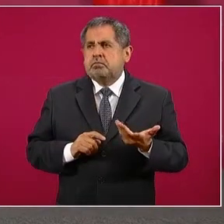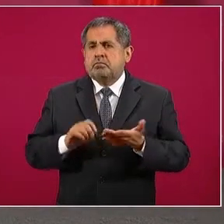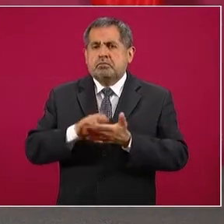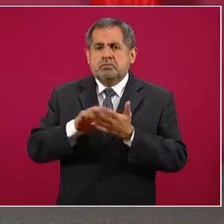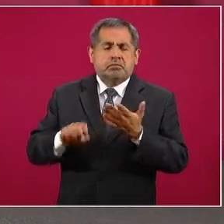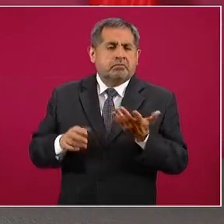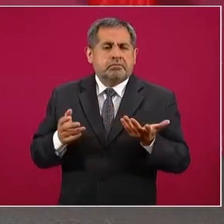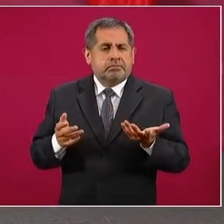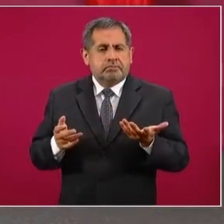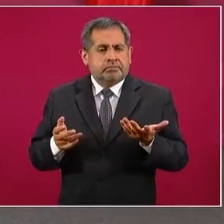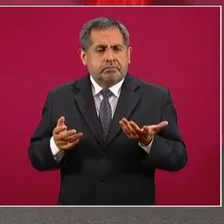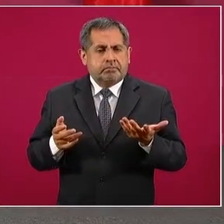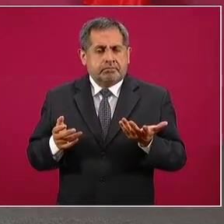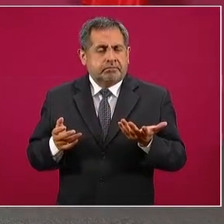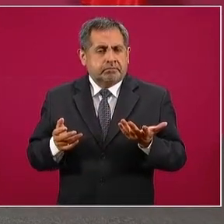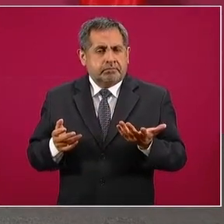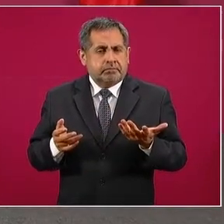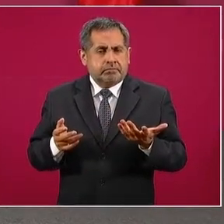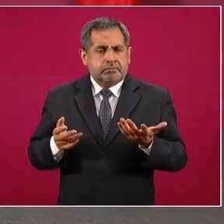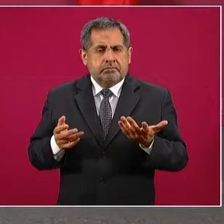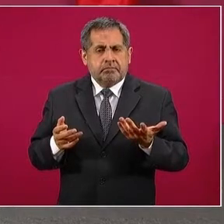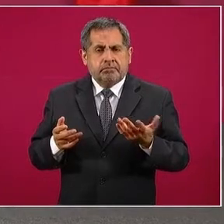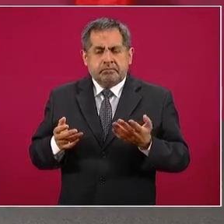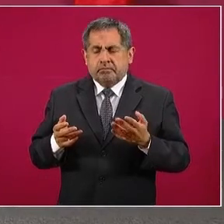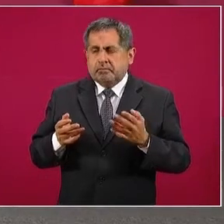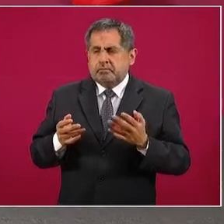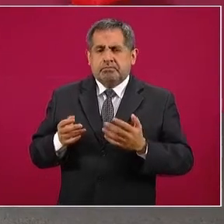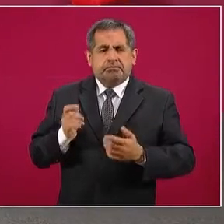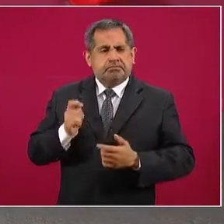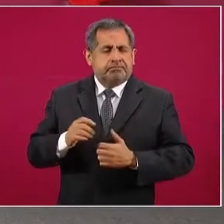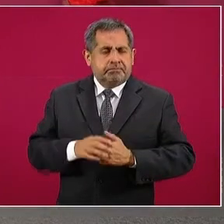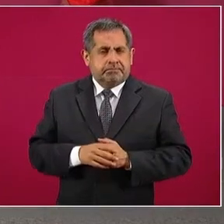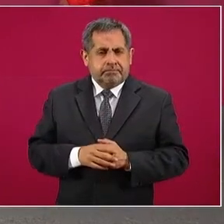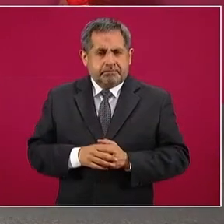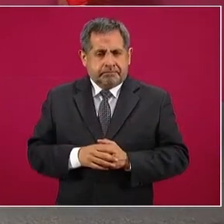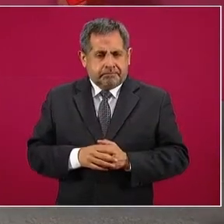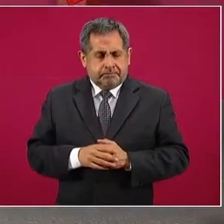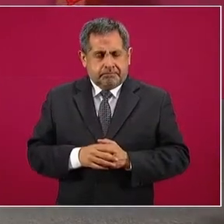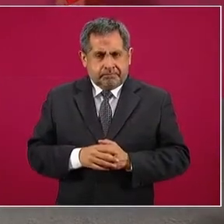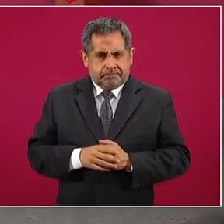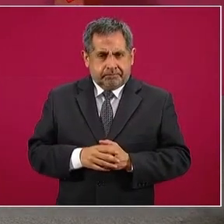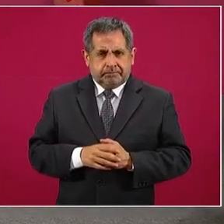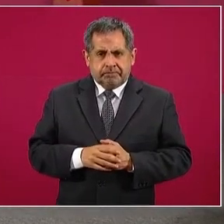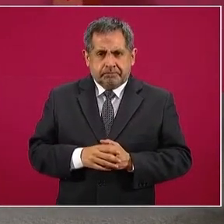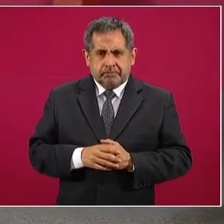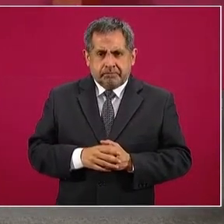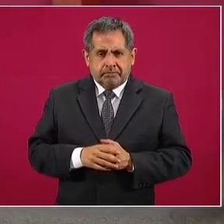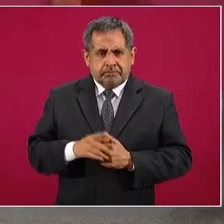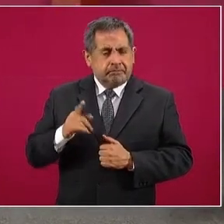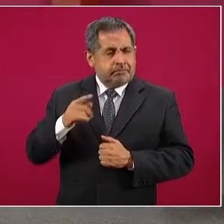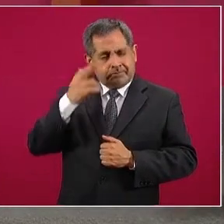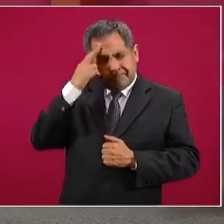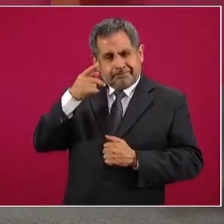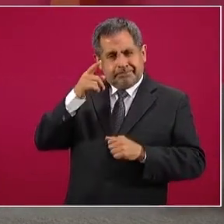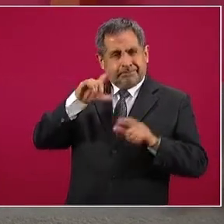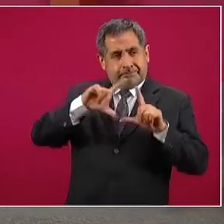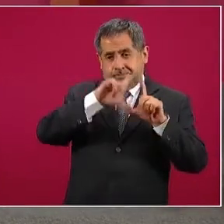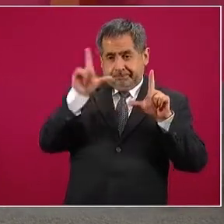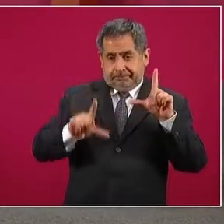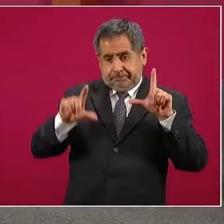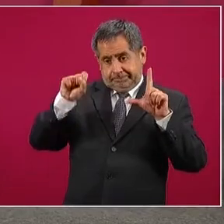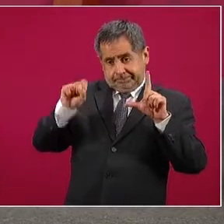las de las inundaciones en el sureste